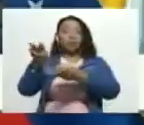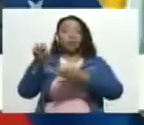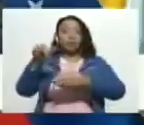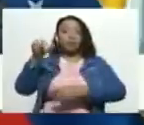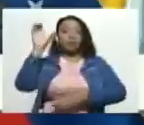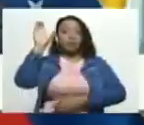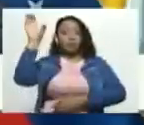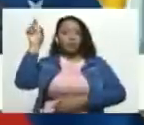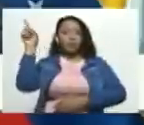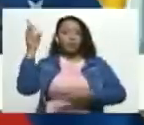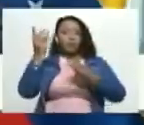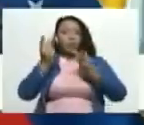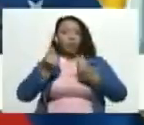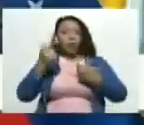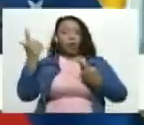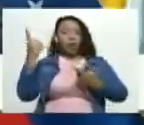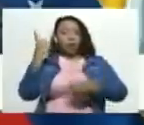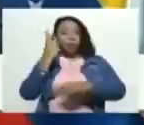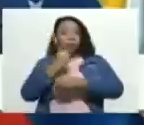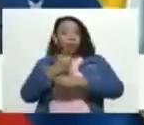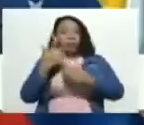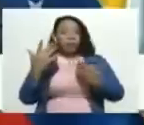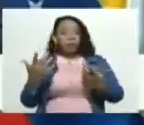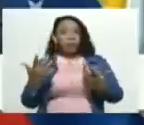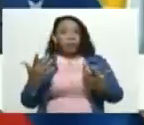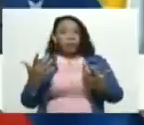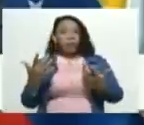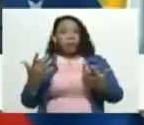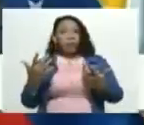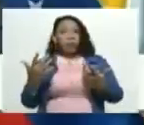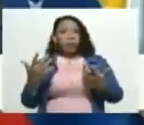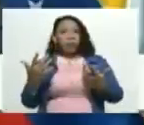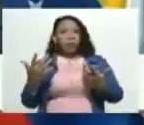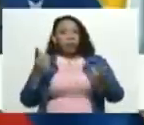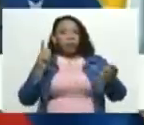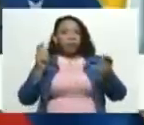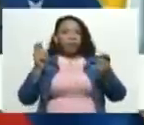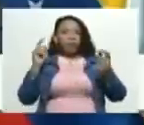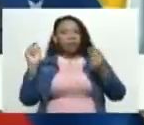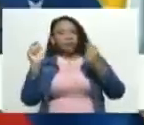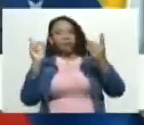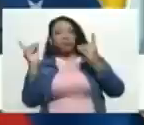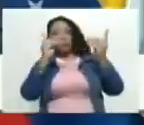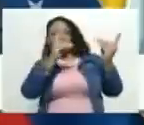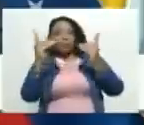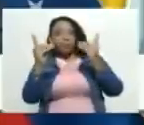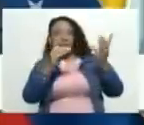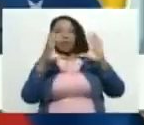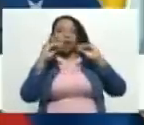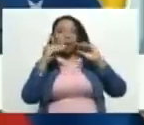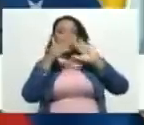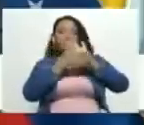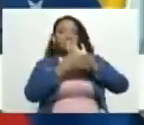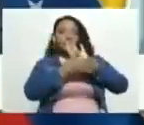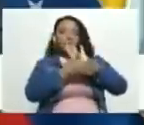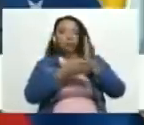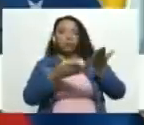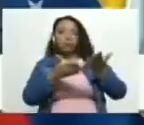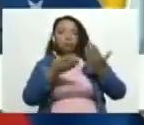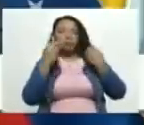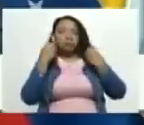país esta cifra debemos anotarlas para debatir para hablar con nuestra gente para